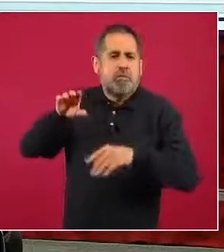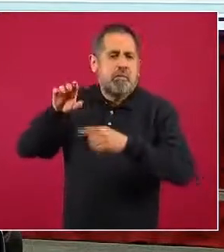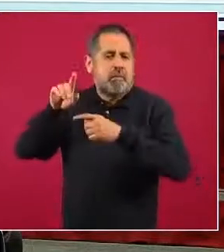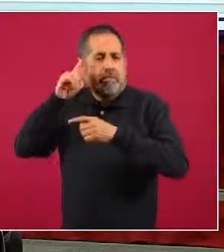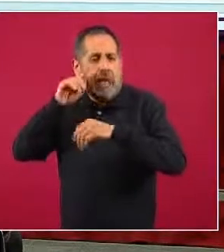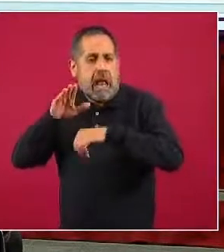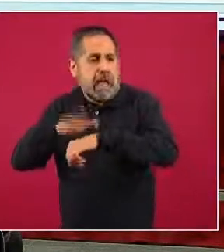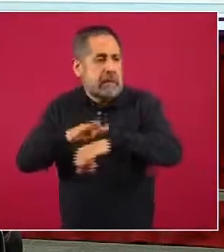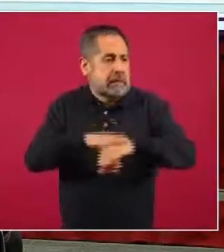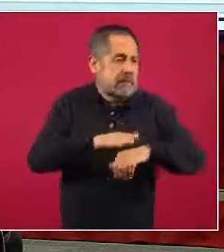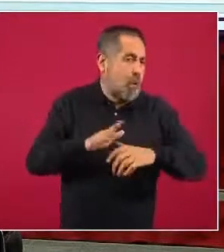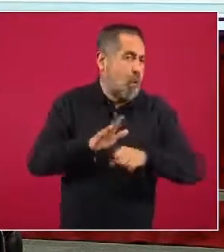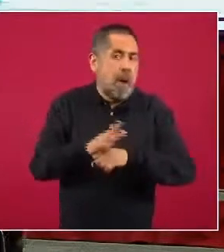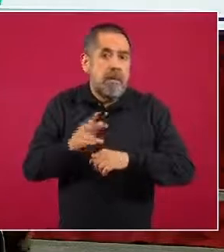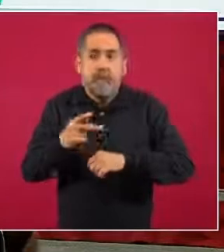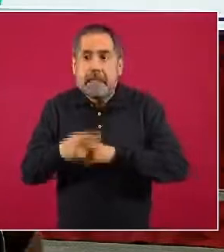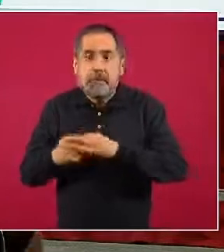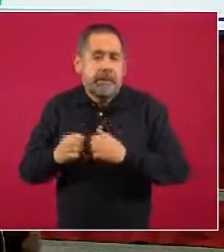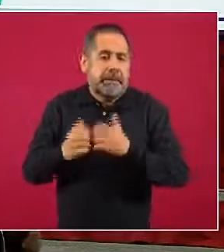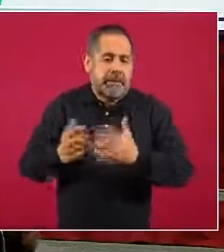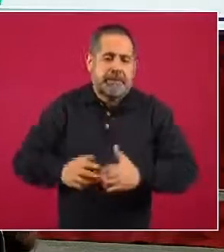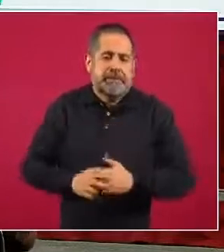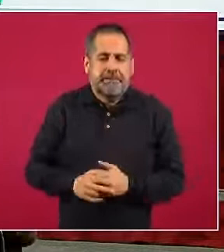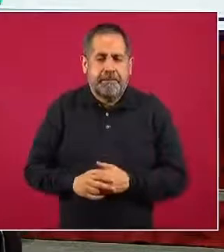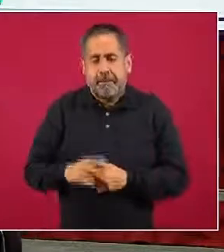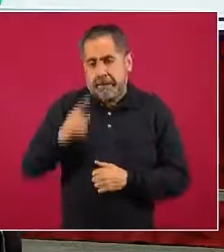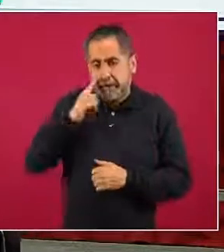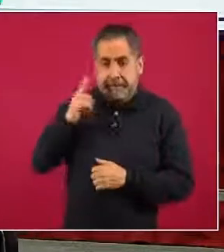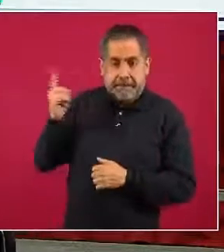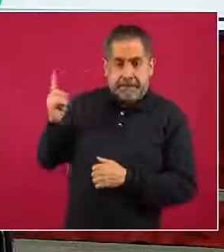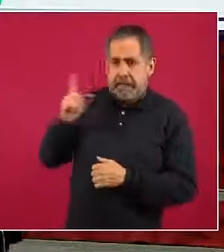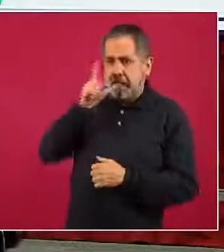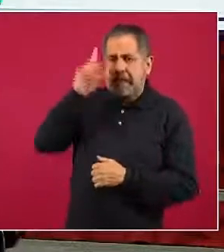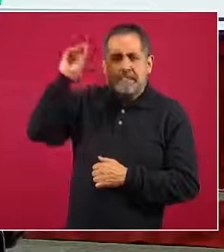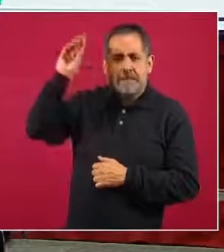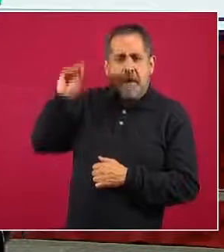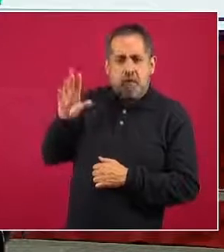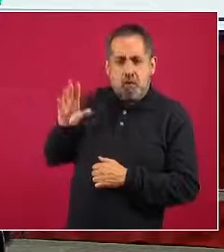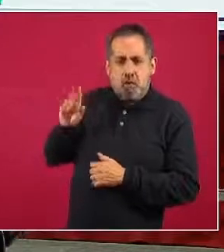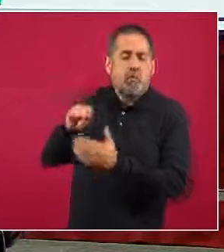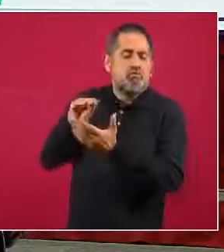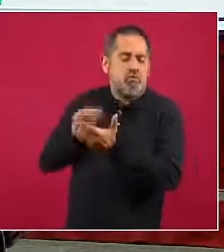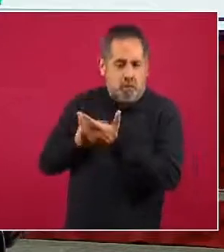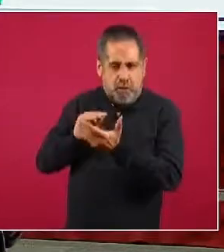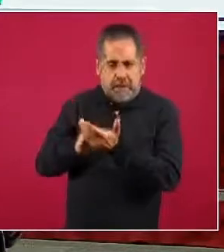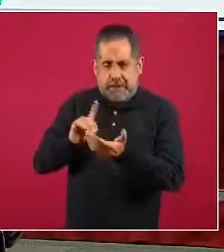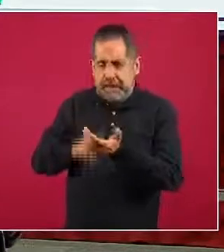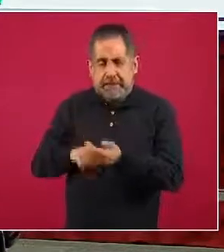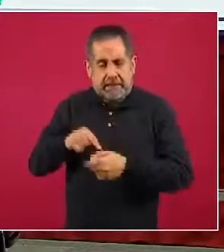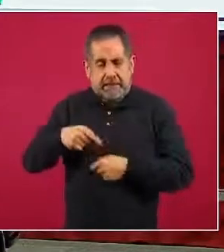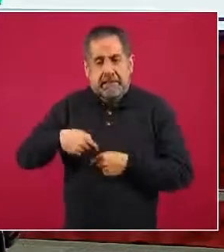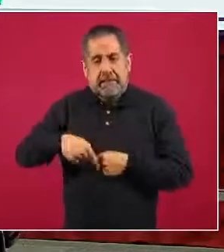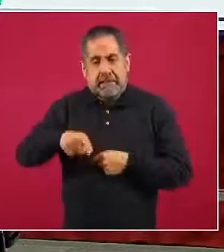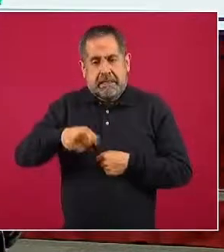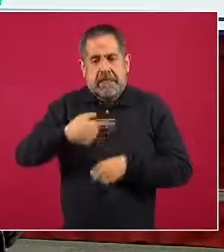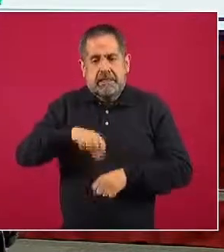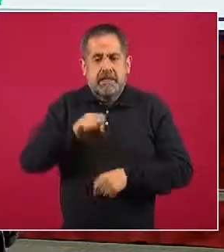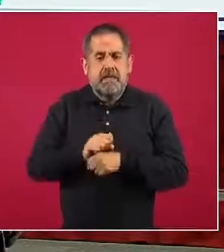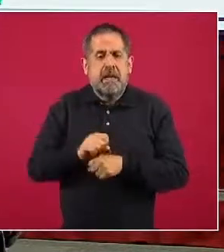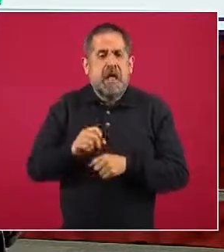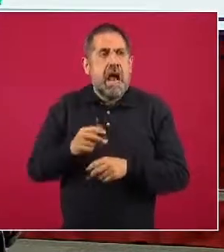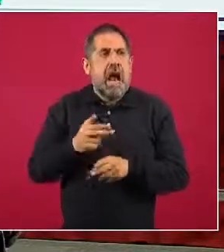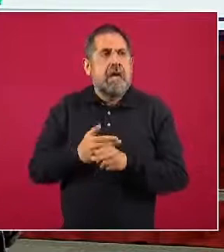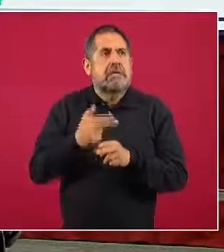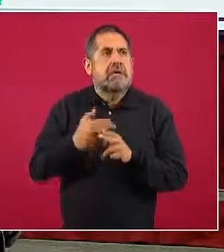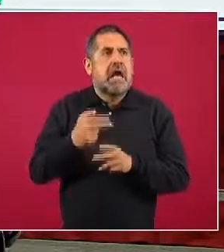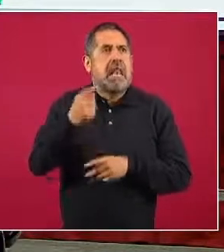diapositiva, aquí tenemos precisamente el semáforo de riesgo que está vigente todavía para esta semana, lo estará hasta